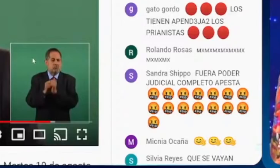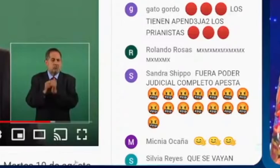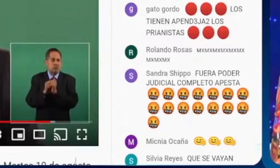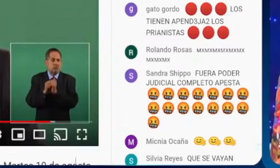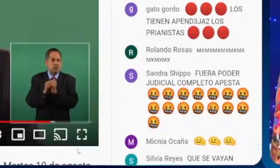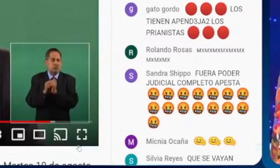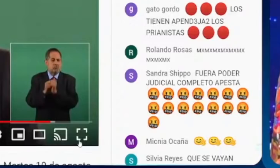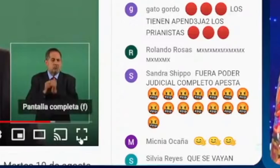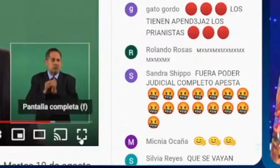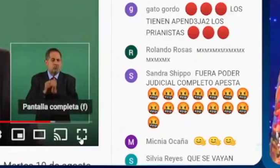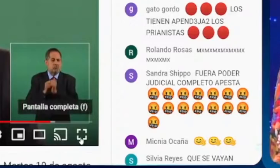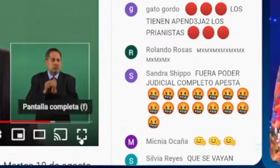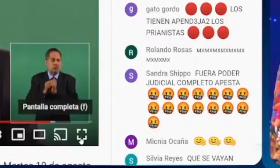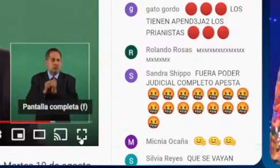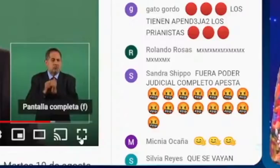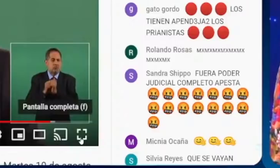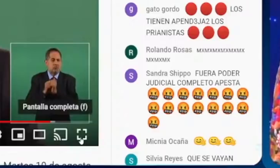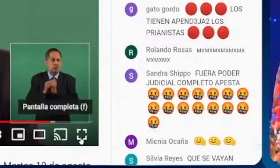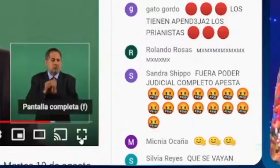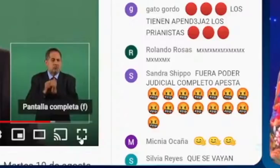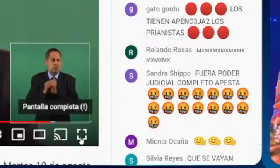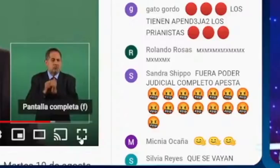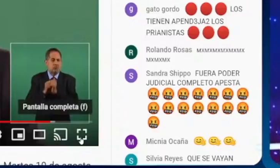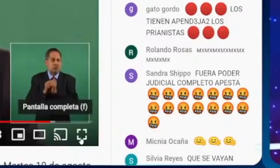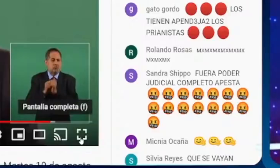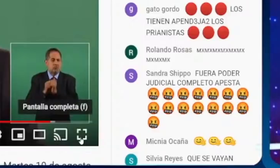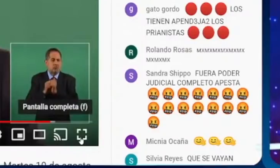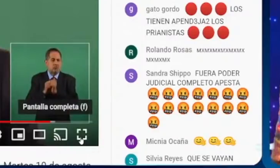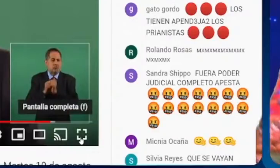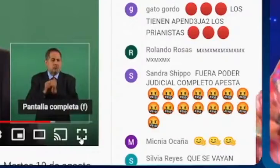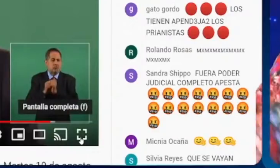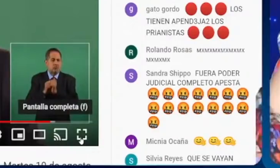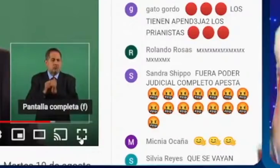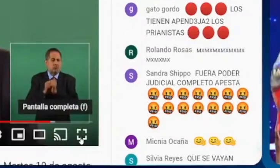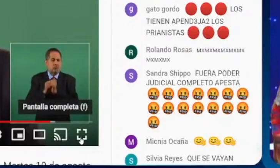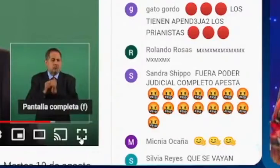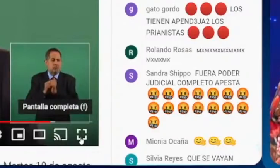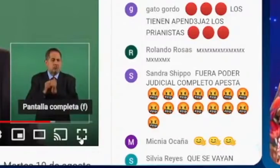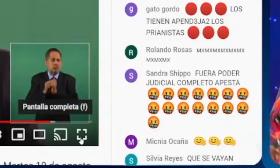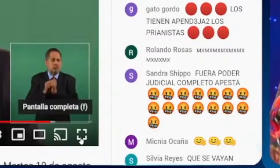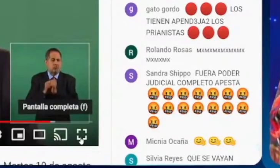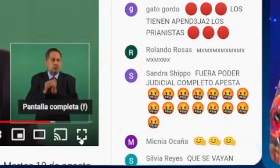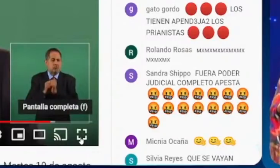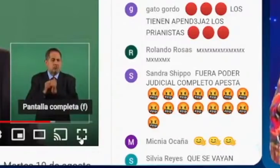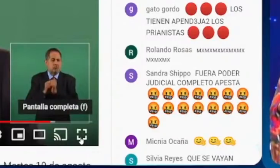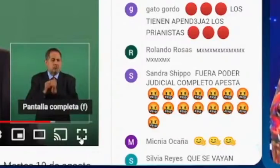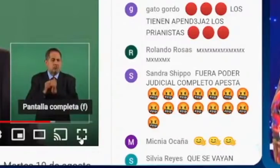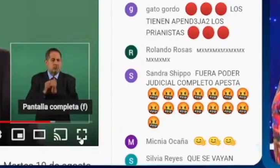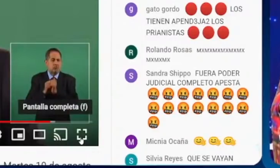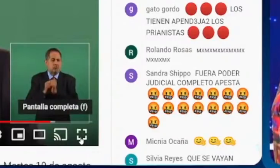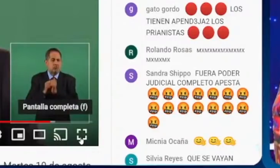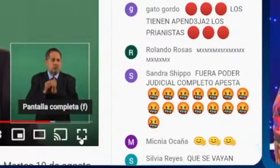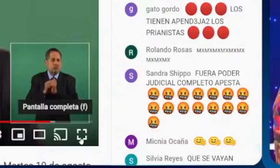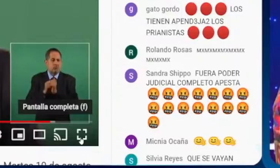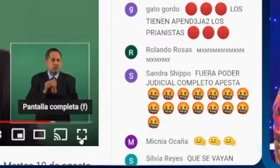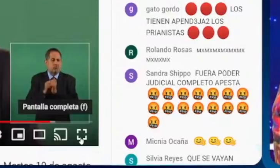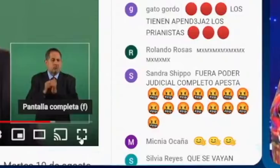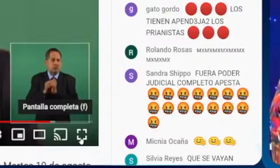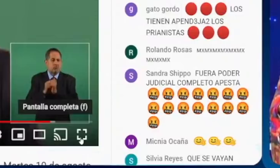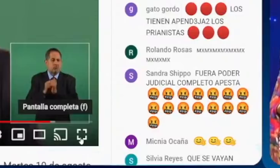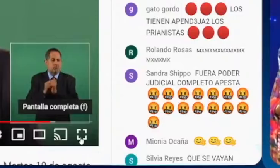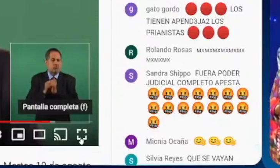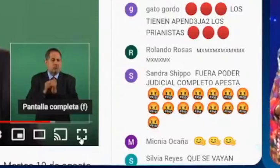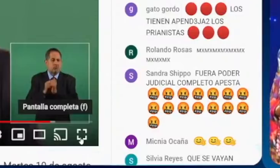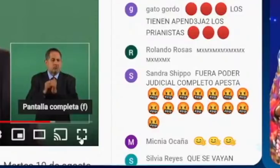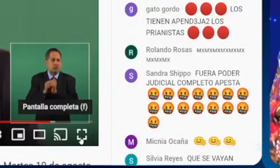¿Qué más dijo el presidente con el tema? Porque después del Poder Judicial se va con el Senado y comienzan a haber señalamientos de